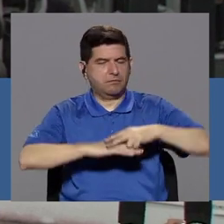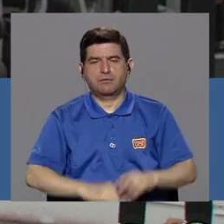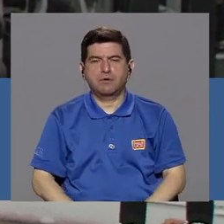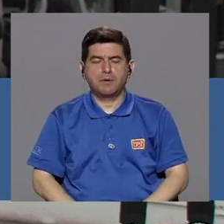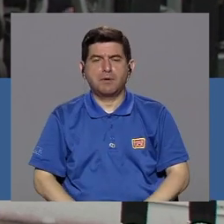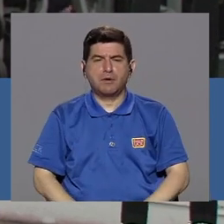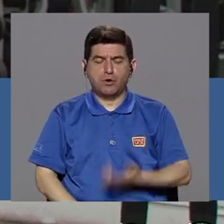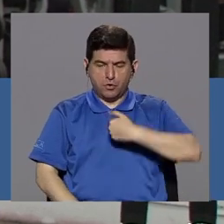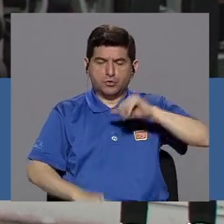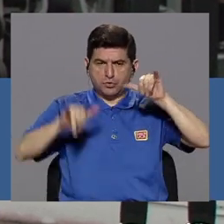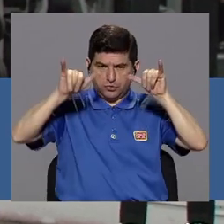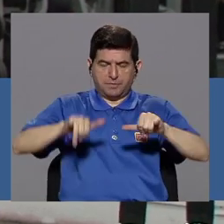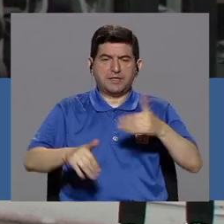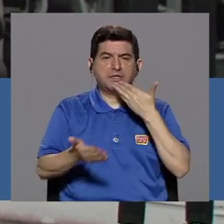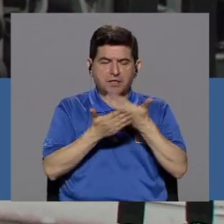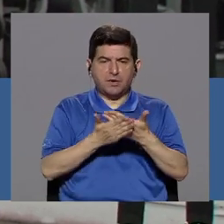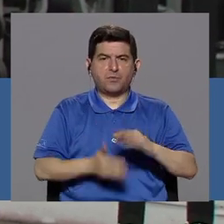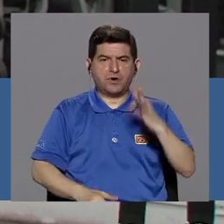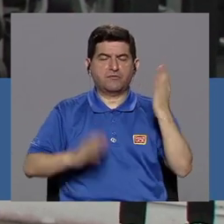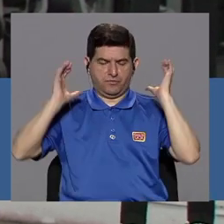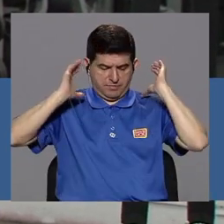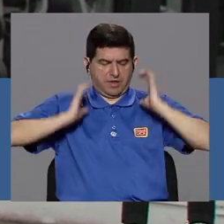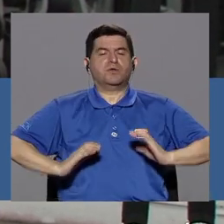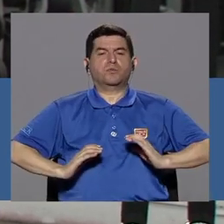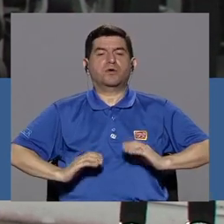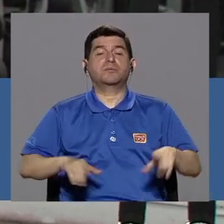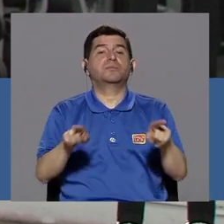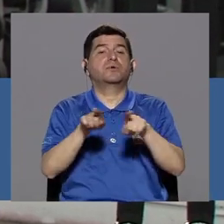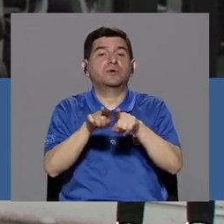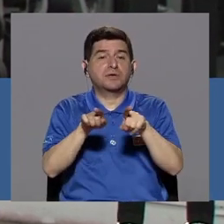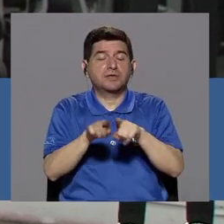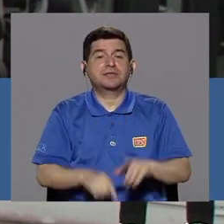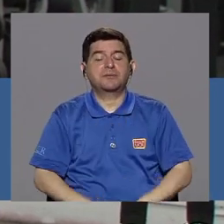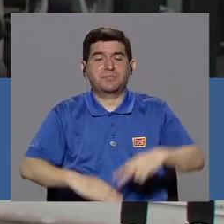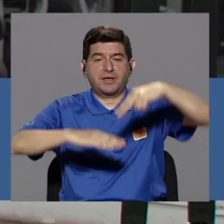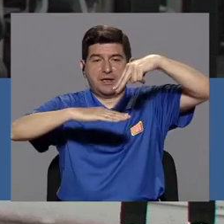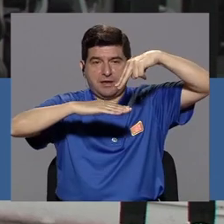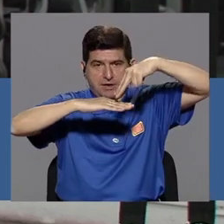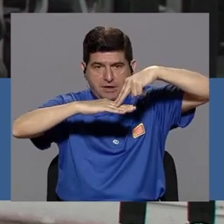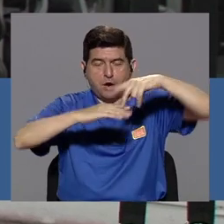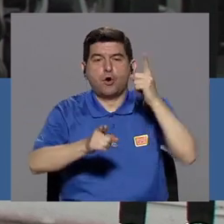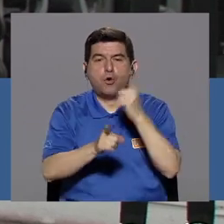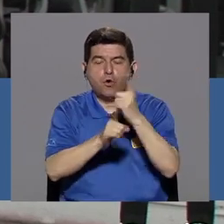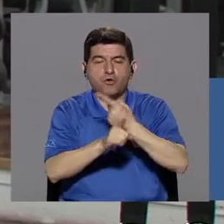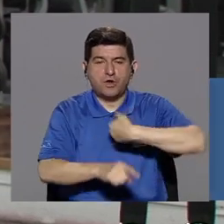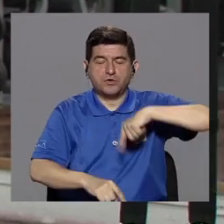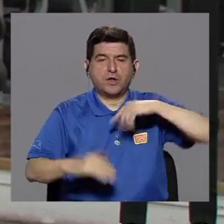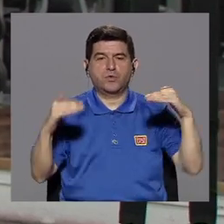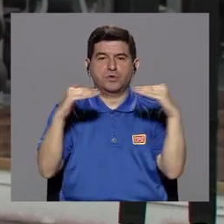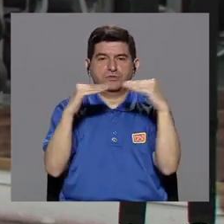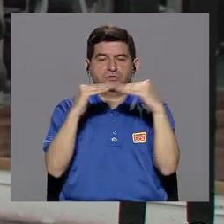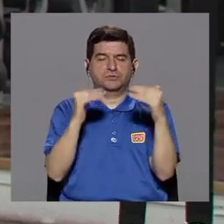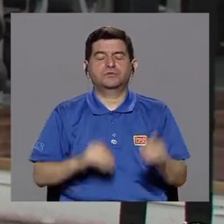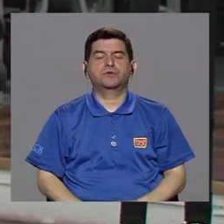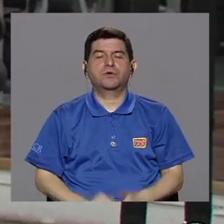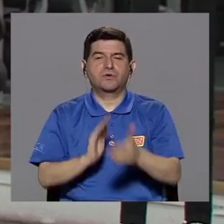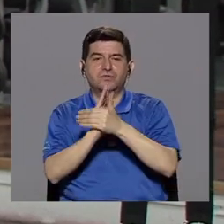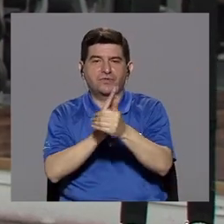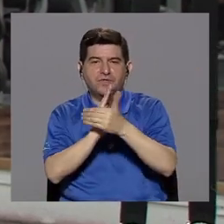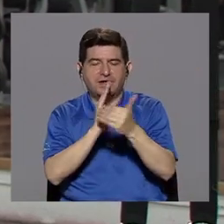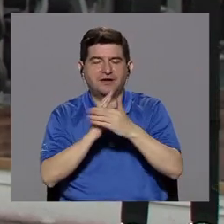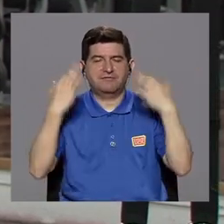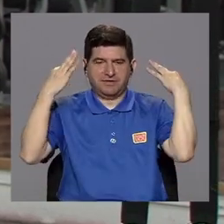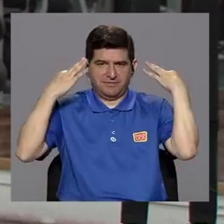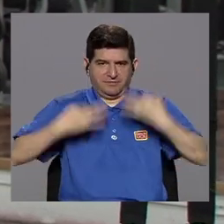siempre mantener una buena postura y mantener una inclinación adecuada a nuestro nivel de